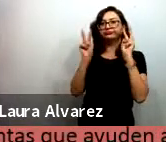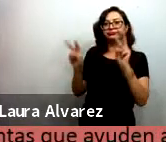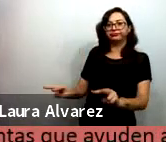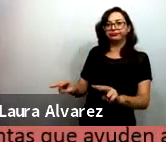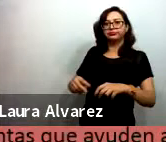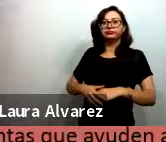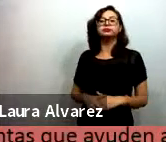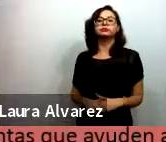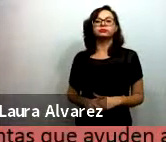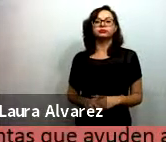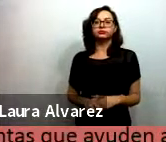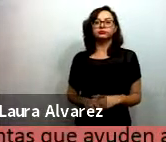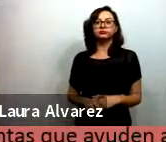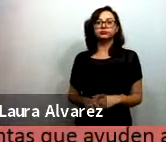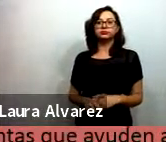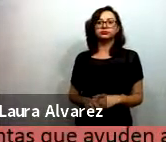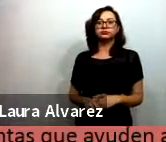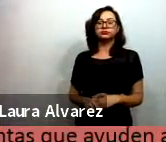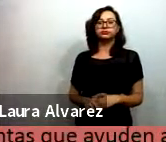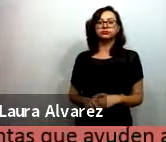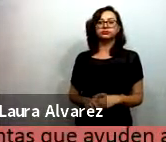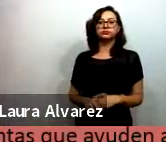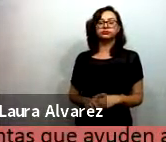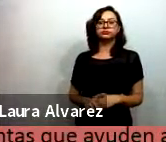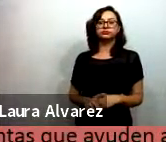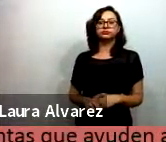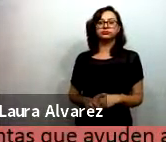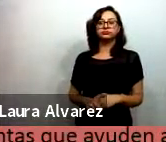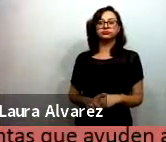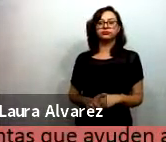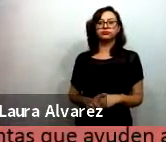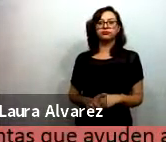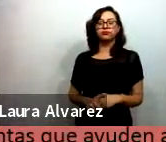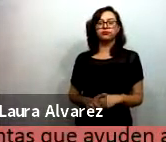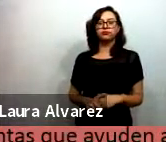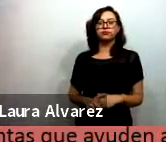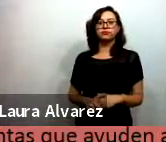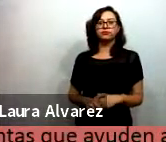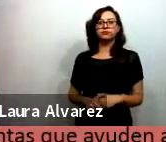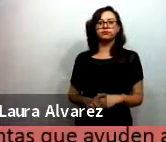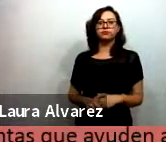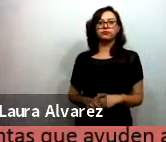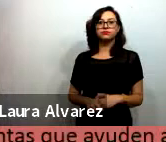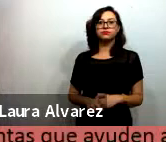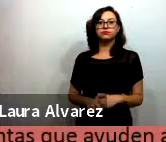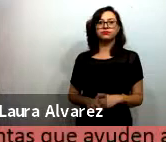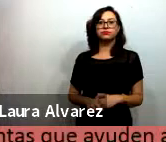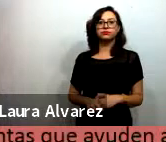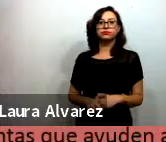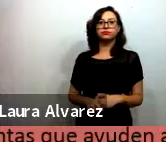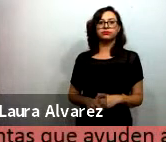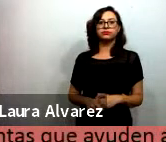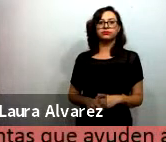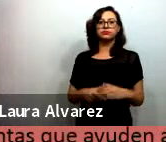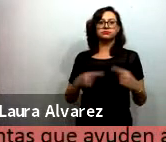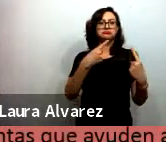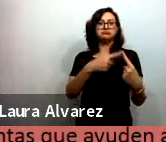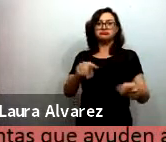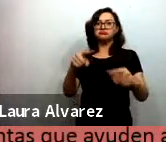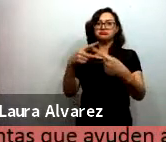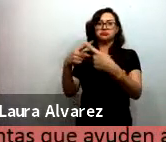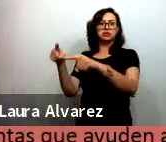LOGA universidades como la IBER o como el TEC de Monterrey el CIDE a través del PIPE distintas